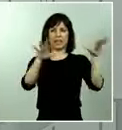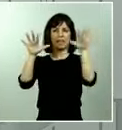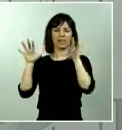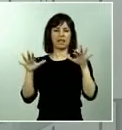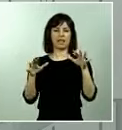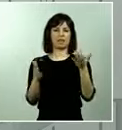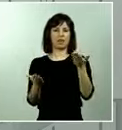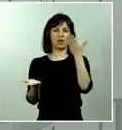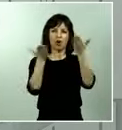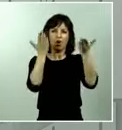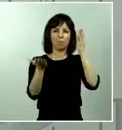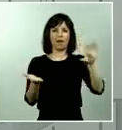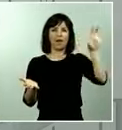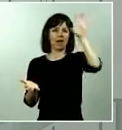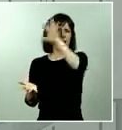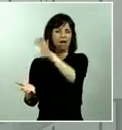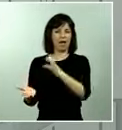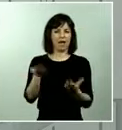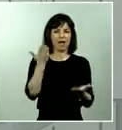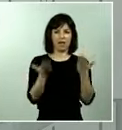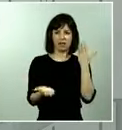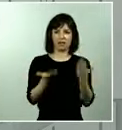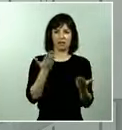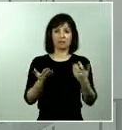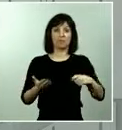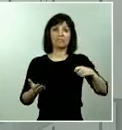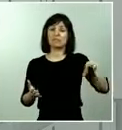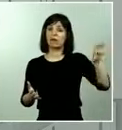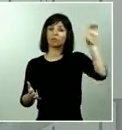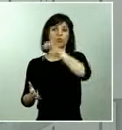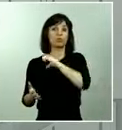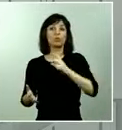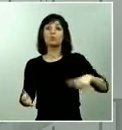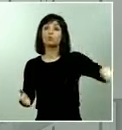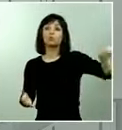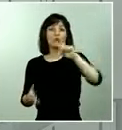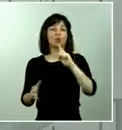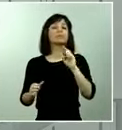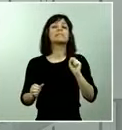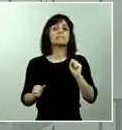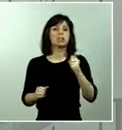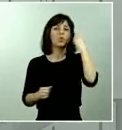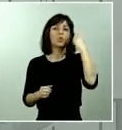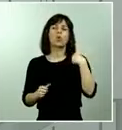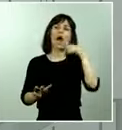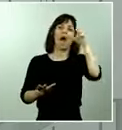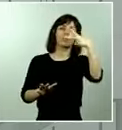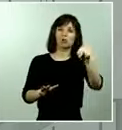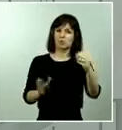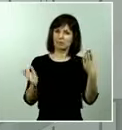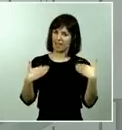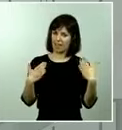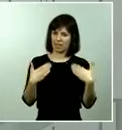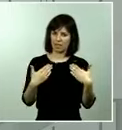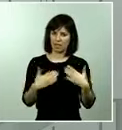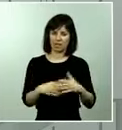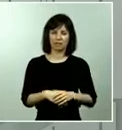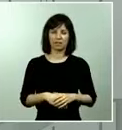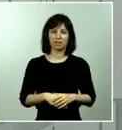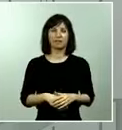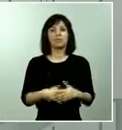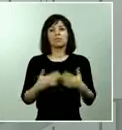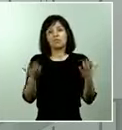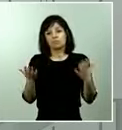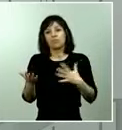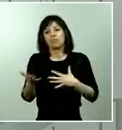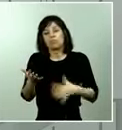partes del territorio y todos los presidentes autonómicos ninguno ha hecho objeción a este hecho. Esto nos culie que puedan complementar si